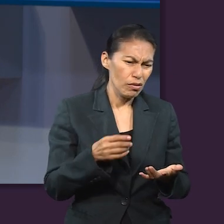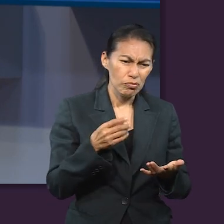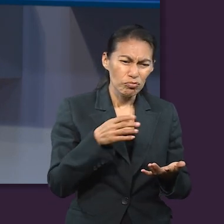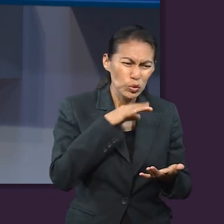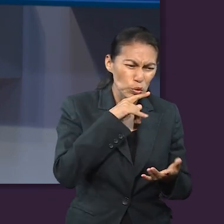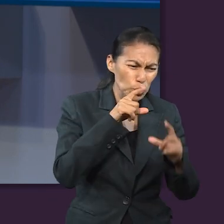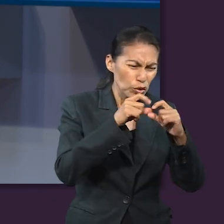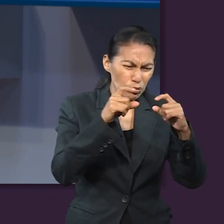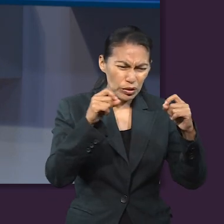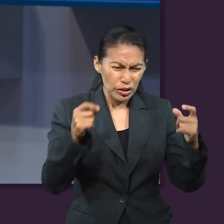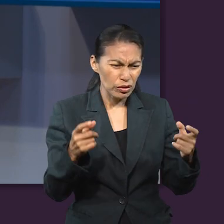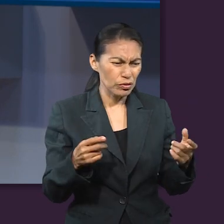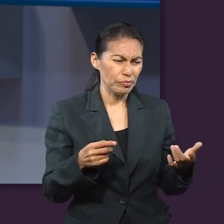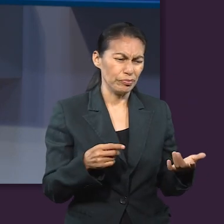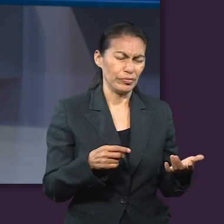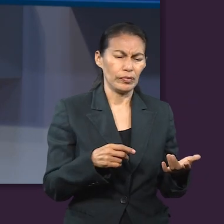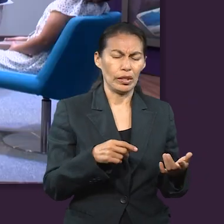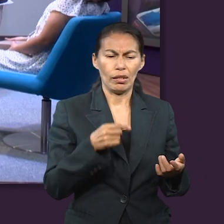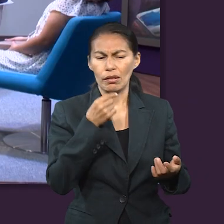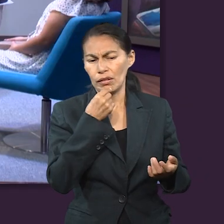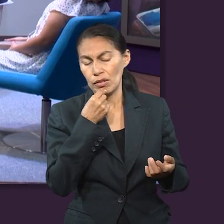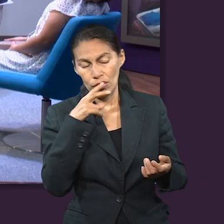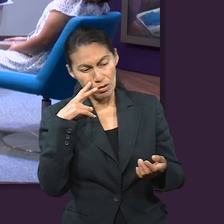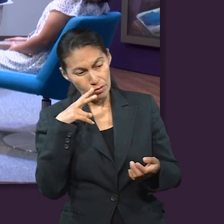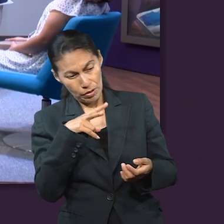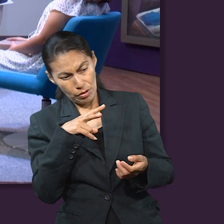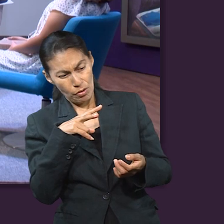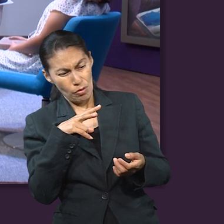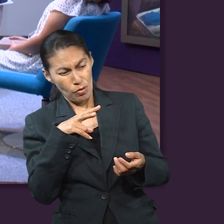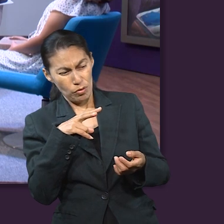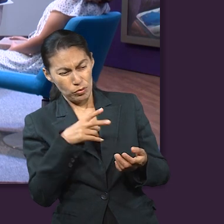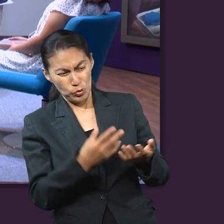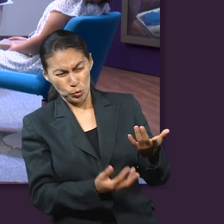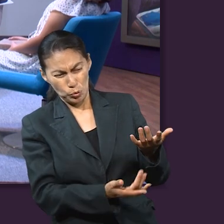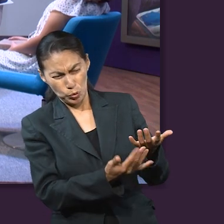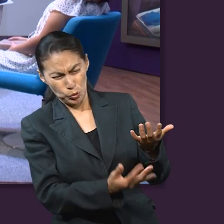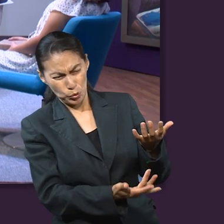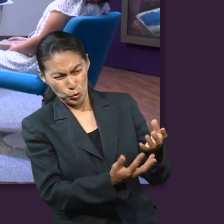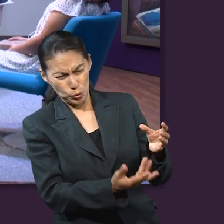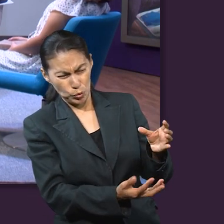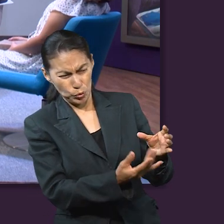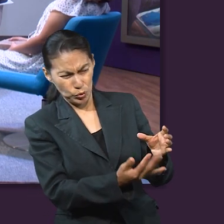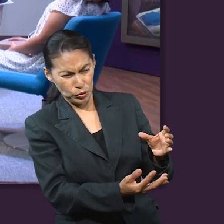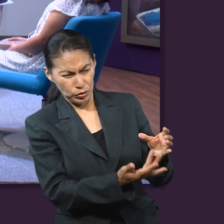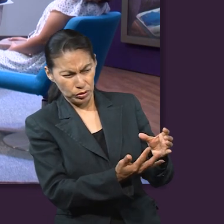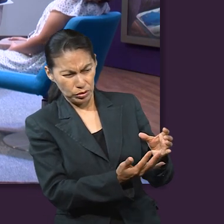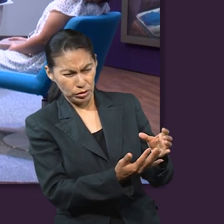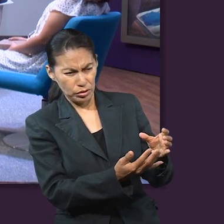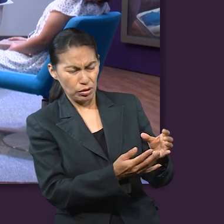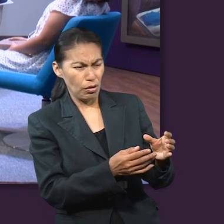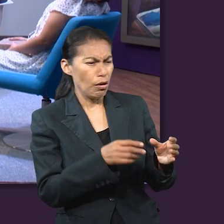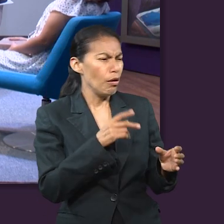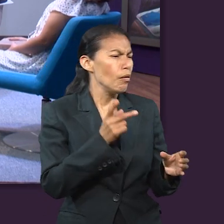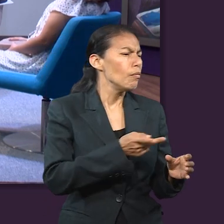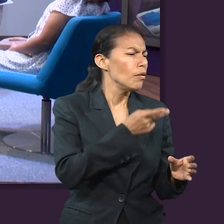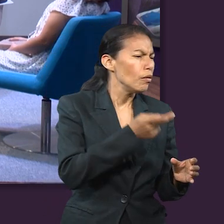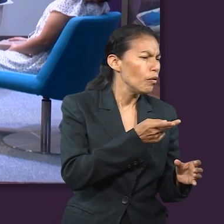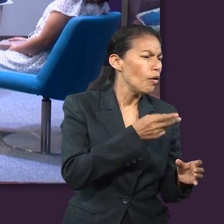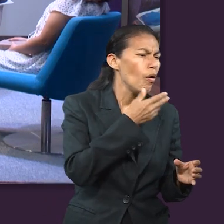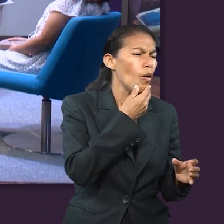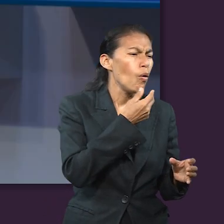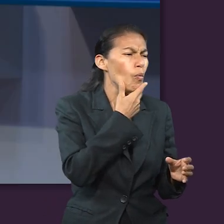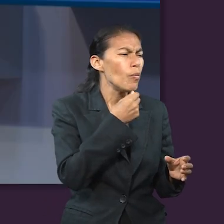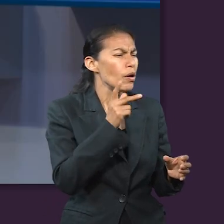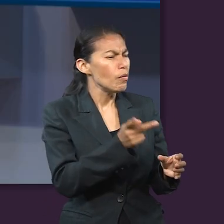al momento de que el orfebre comenzó a poner el oro en el fuego, y cuando estaba limpiándose de